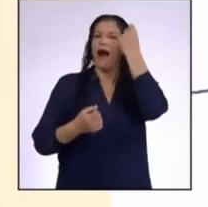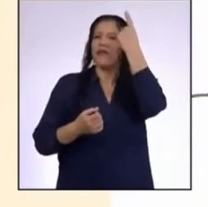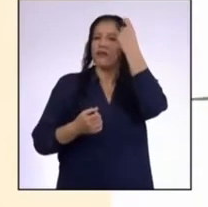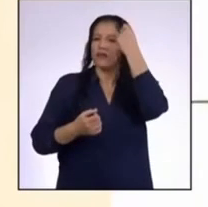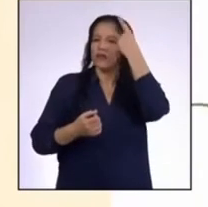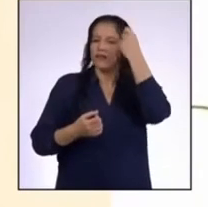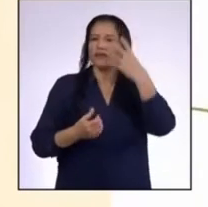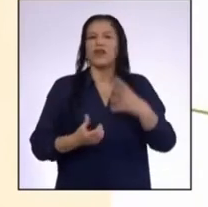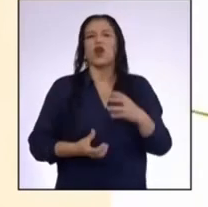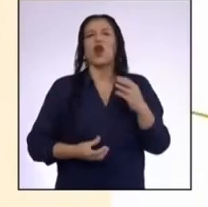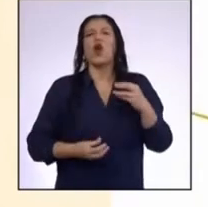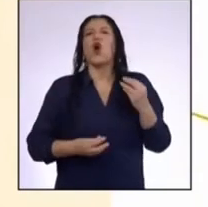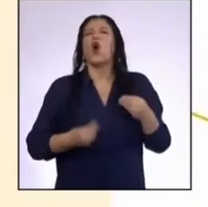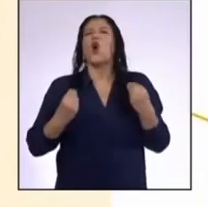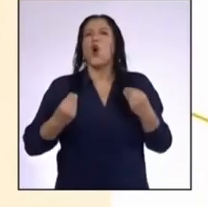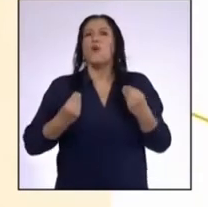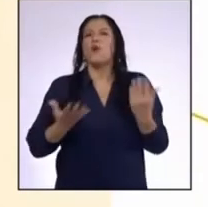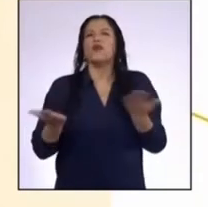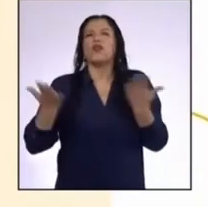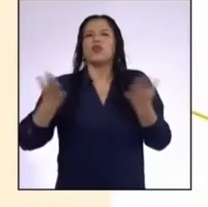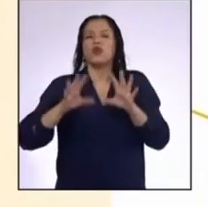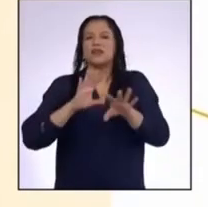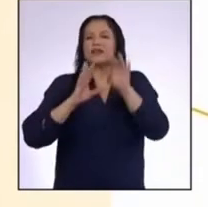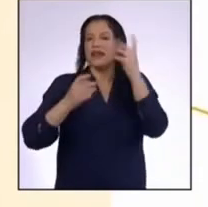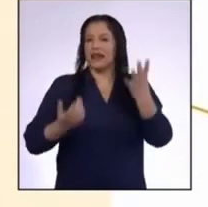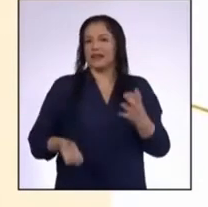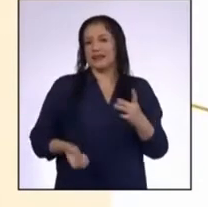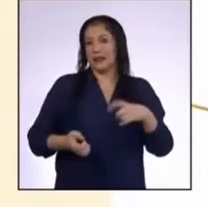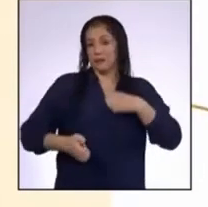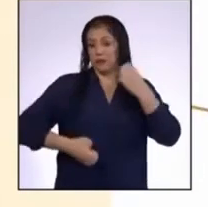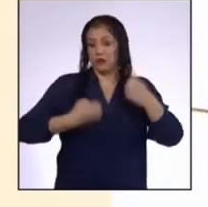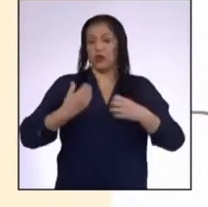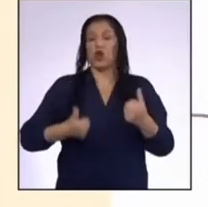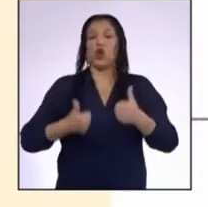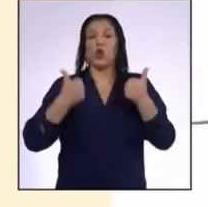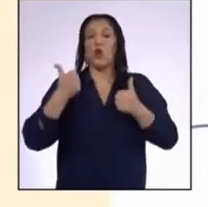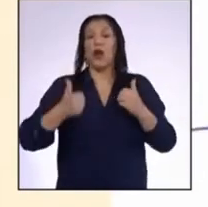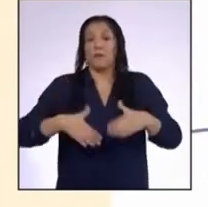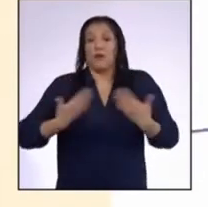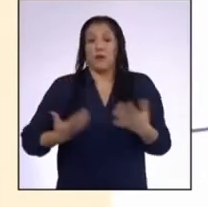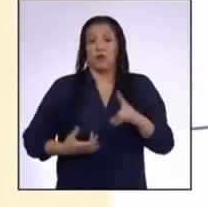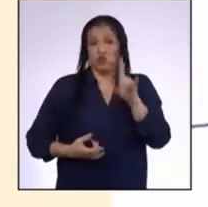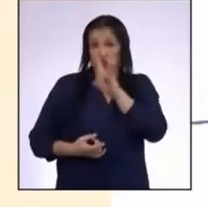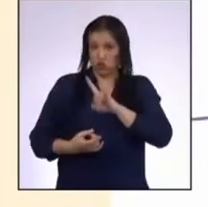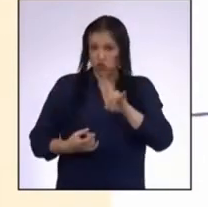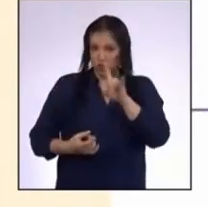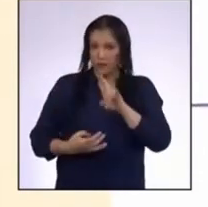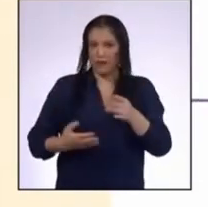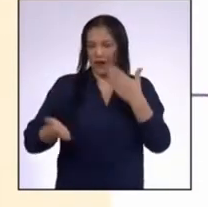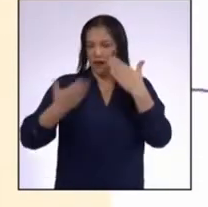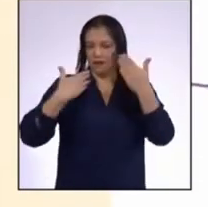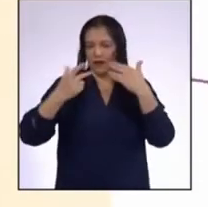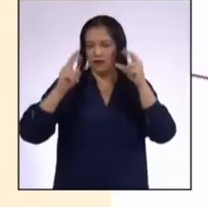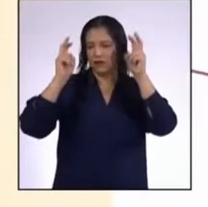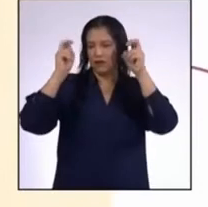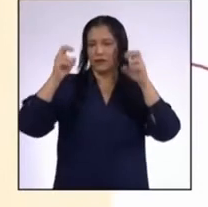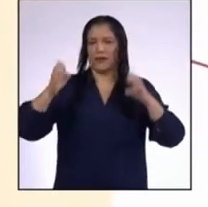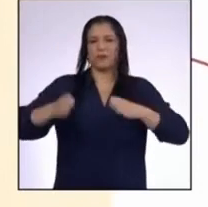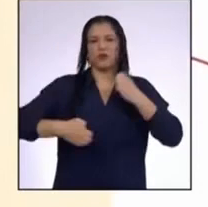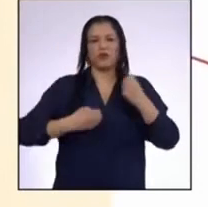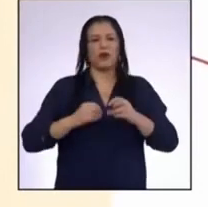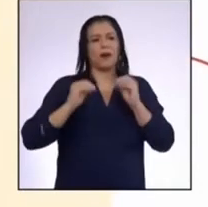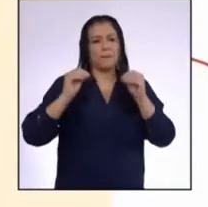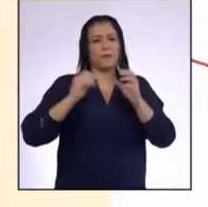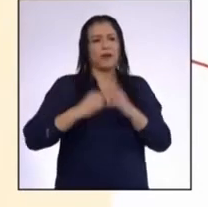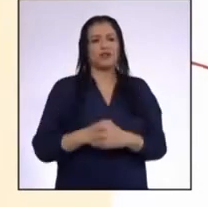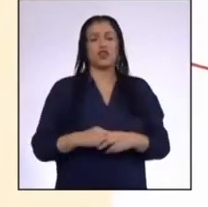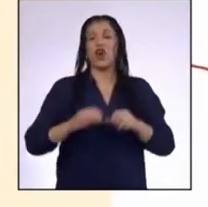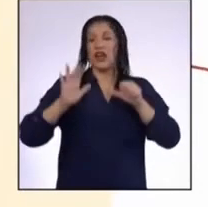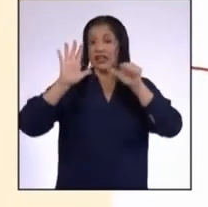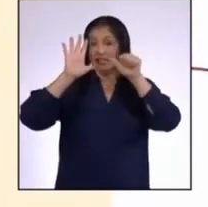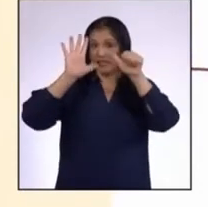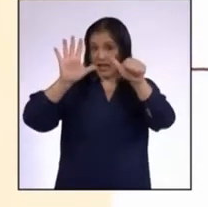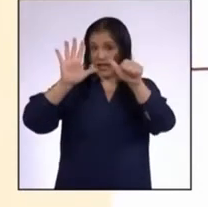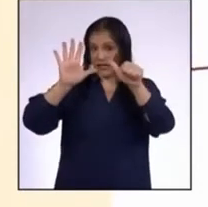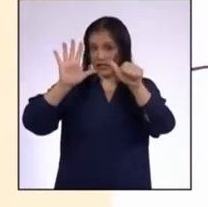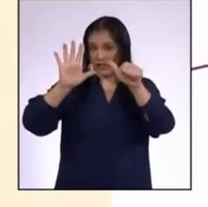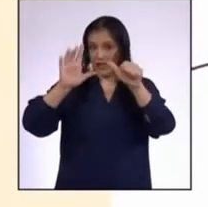Qué origina las emociones y la utilidad que éstas tienen Hablando de emociones, veo que han puesto seis de ellas